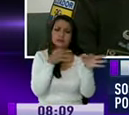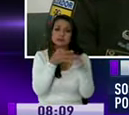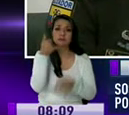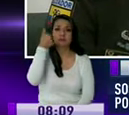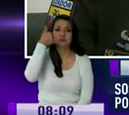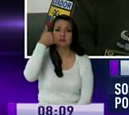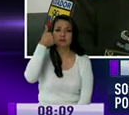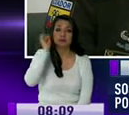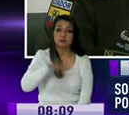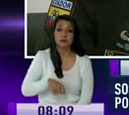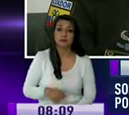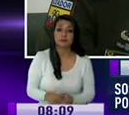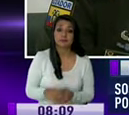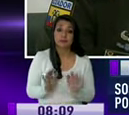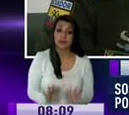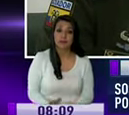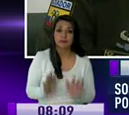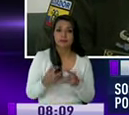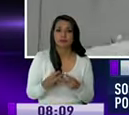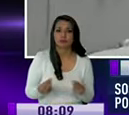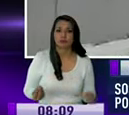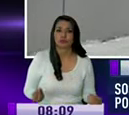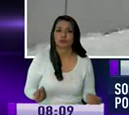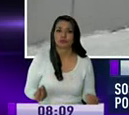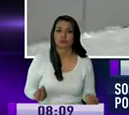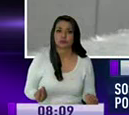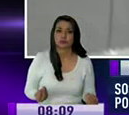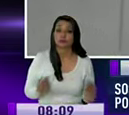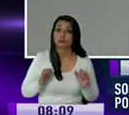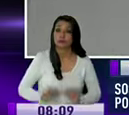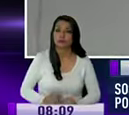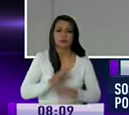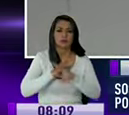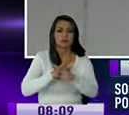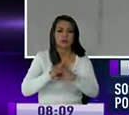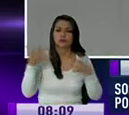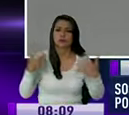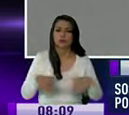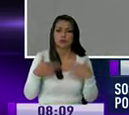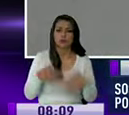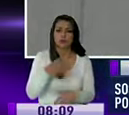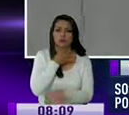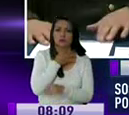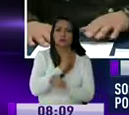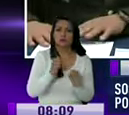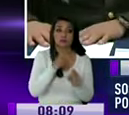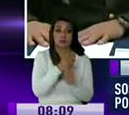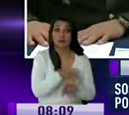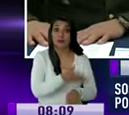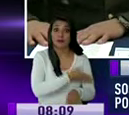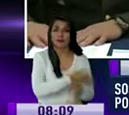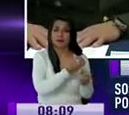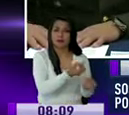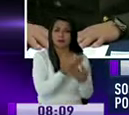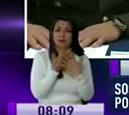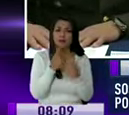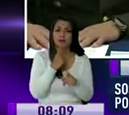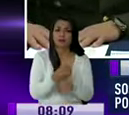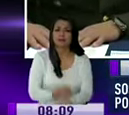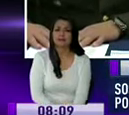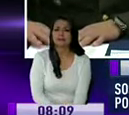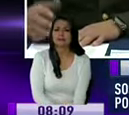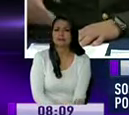nombre a esta persona. Y de esa manera, pues, evitaremos lo que estamos viendo. Qué increíble, realmente, uno, Lali me decía hace un momento, uno se le ponen